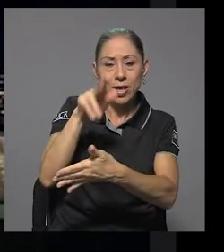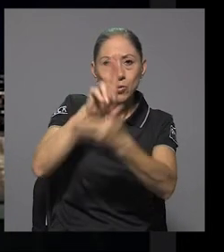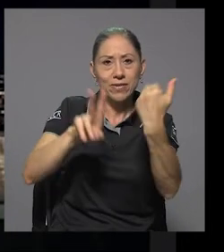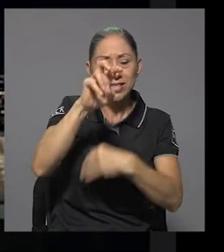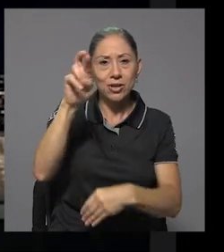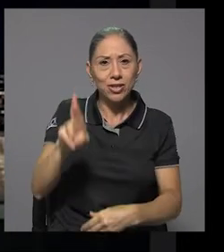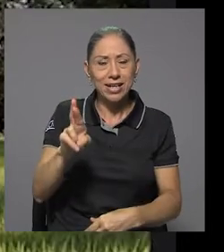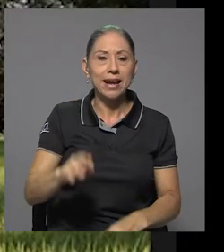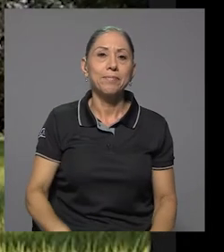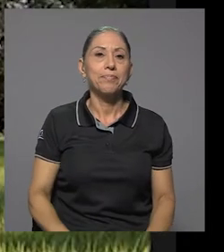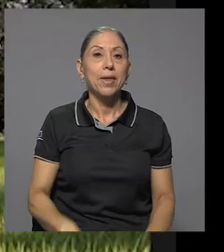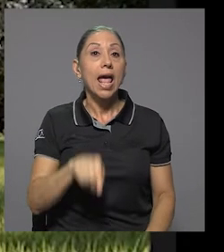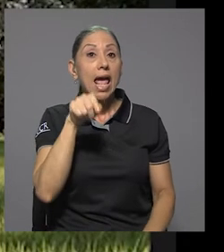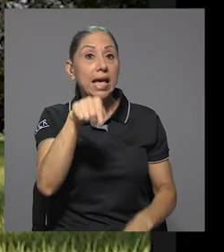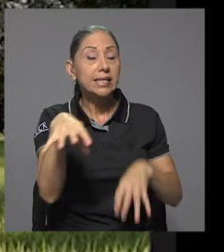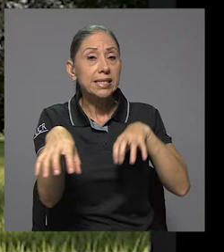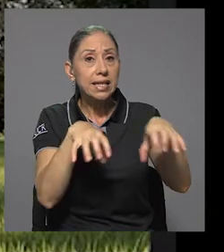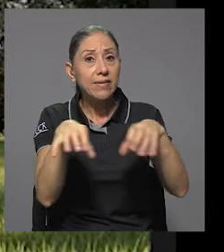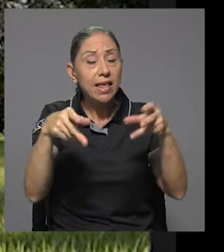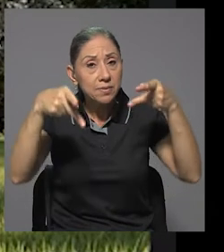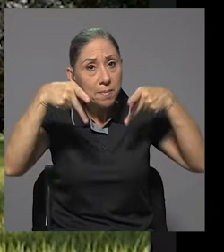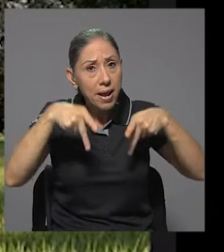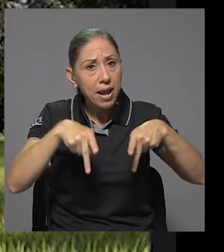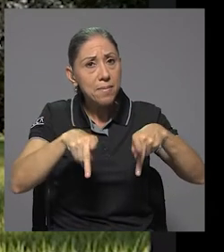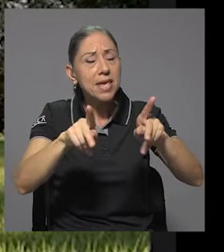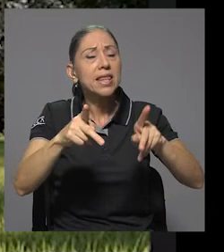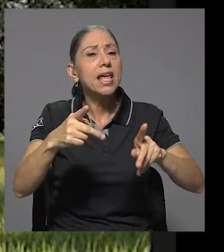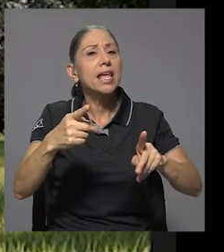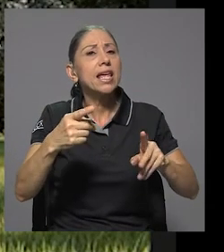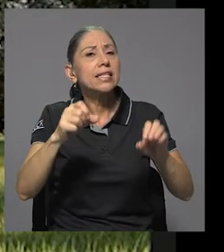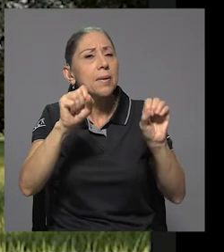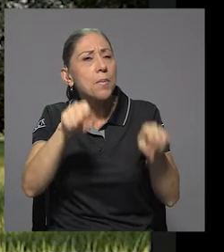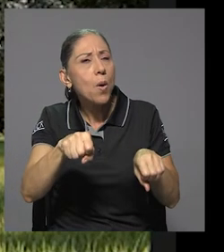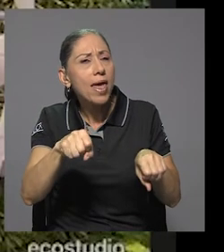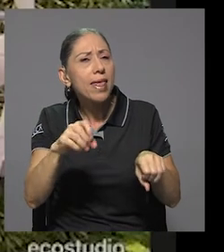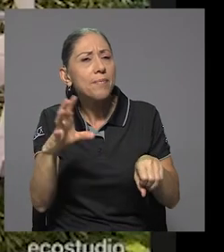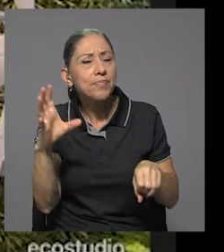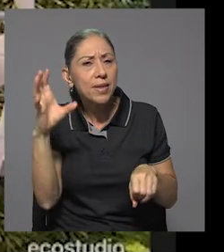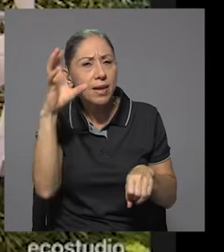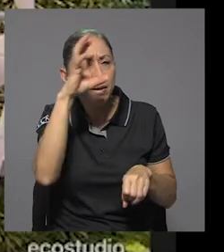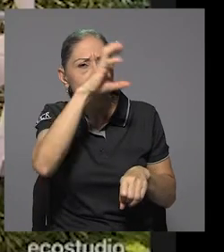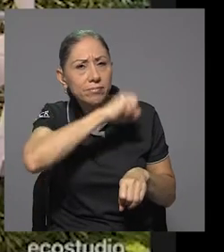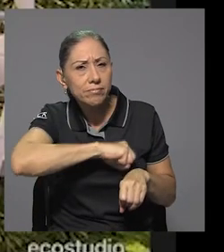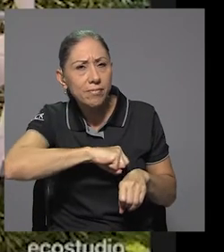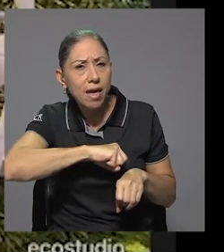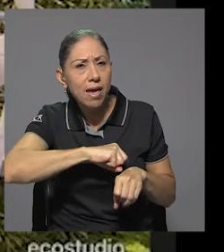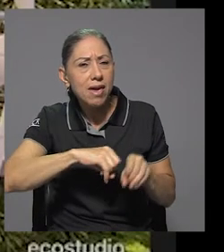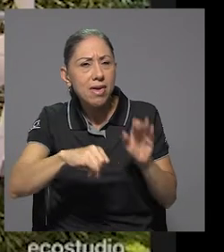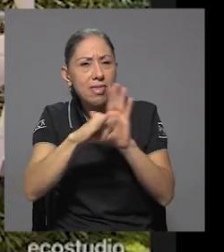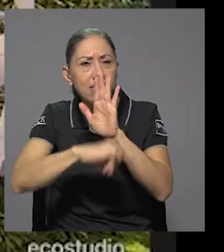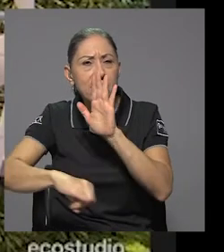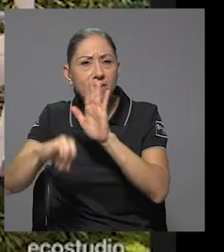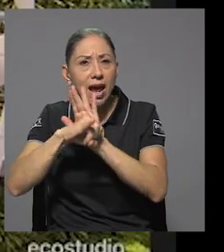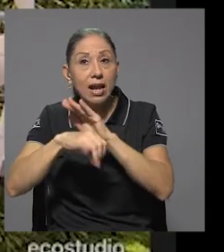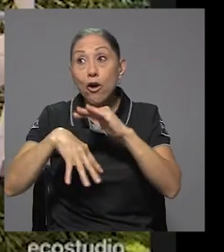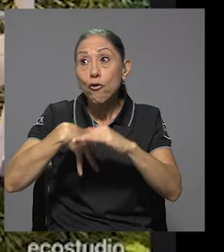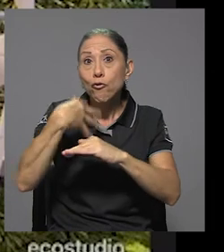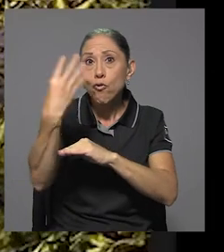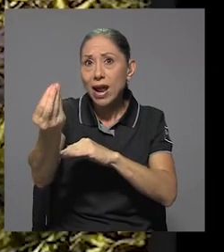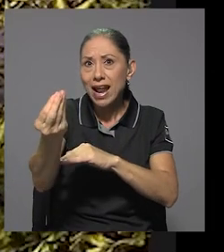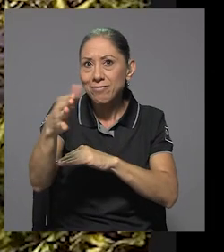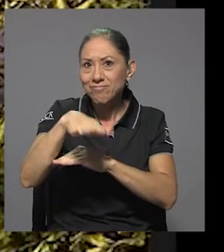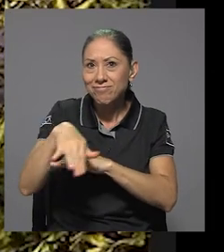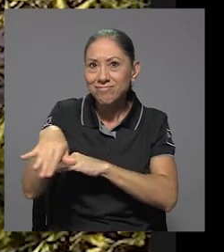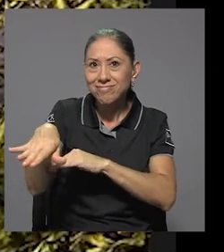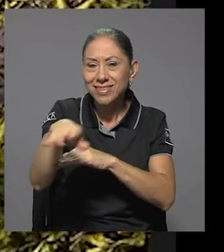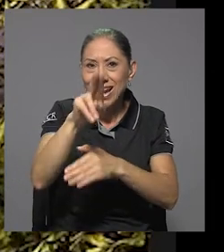Costa Rica. Y este tipo de actividades permiten eso, que uno pueda ir identificando fuera de la universidad, fuera de las aulas, fuera del